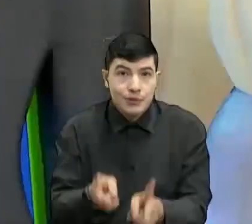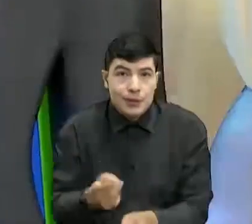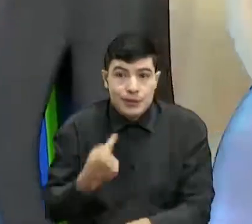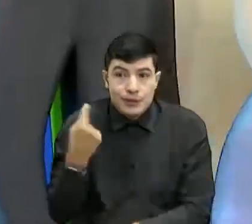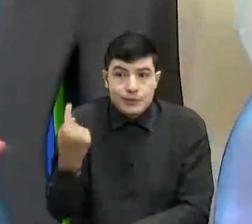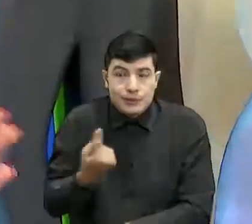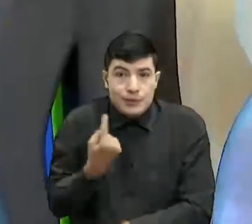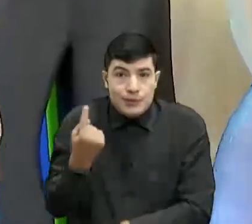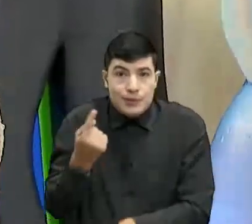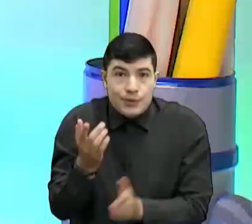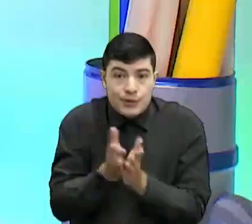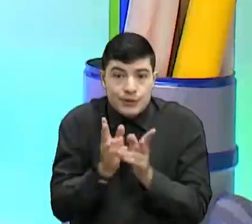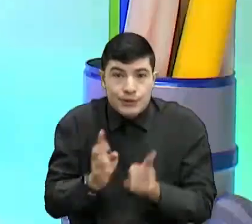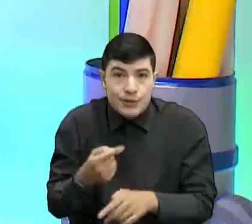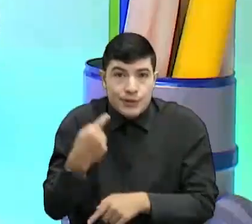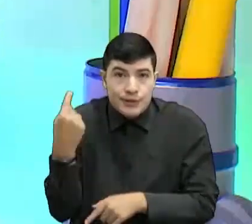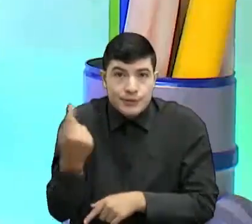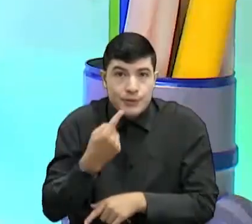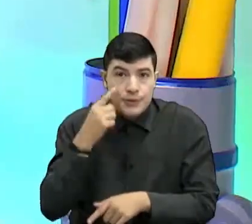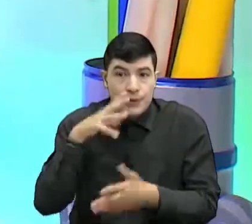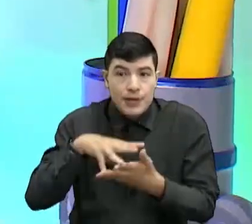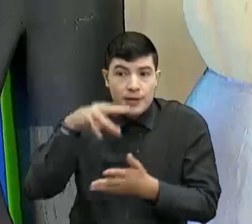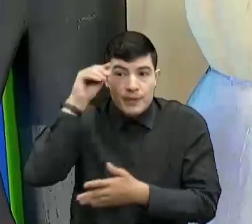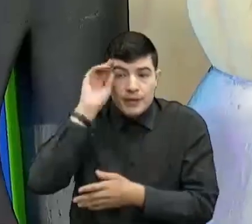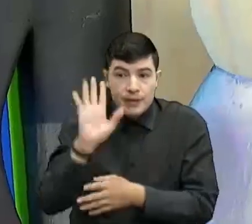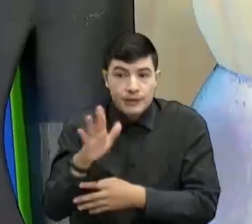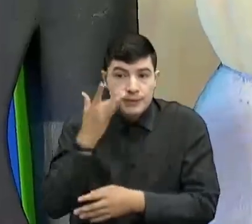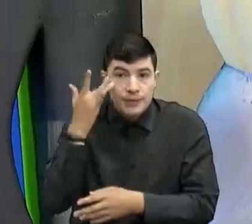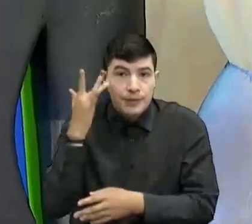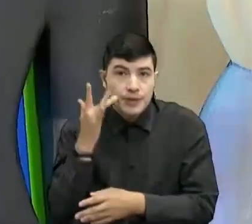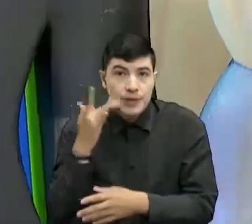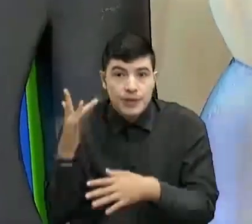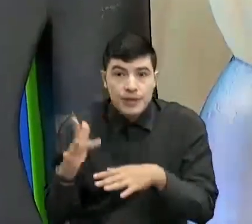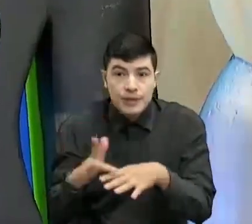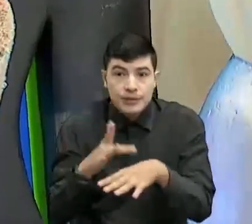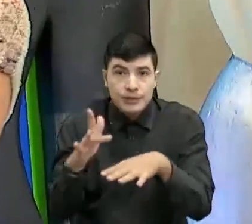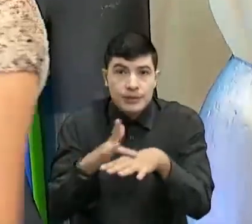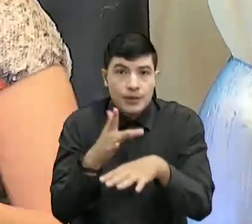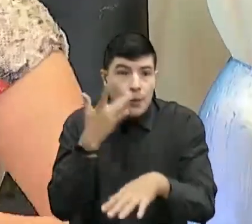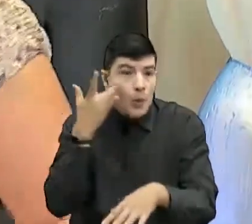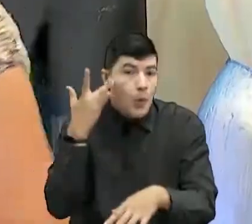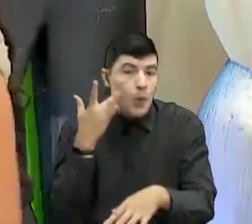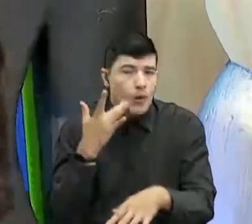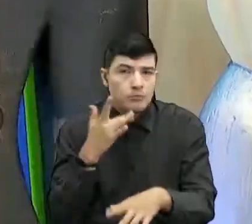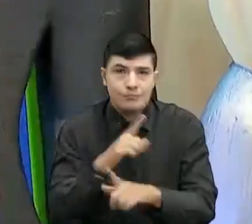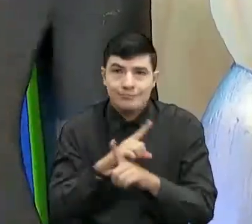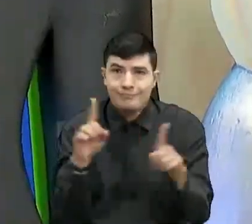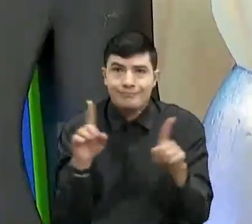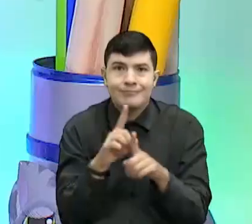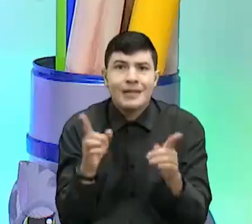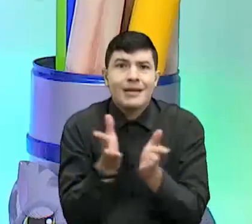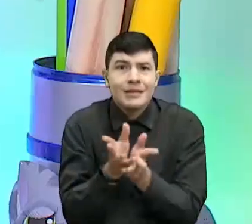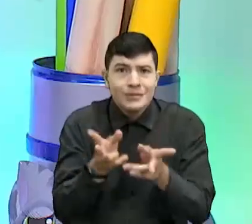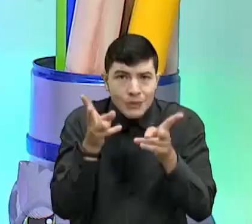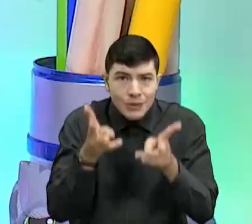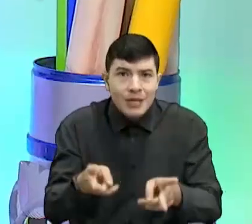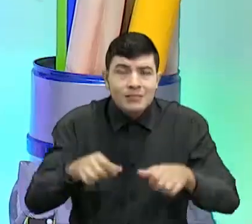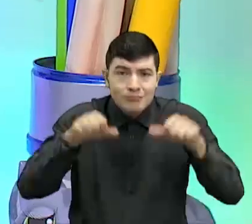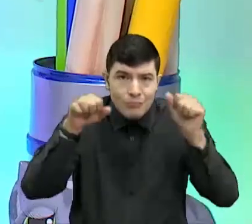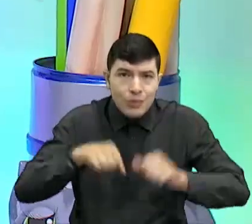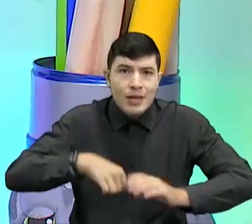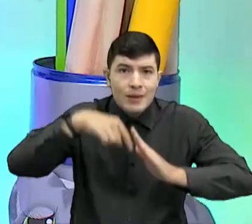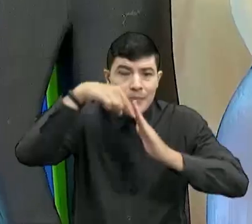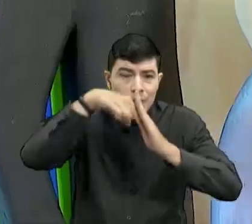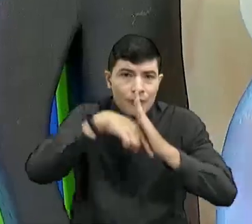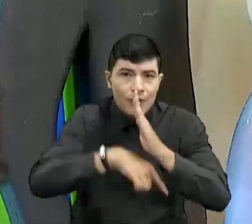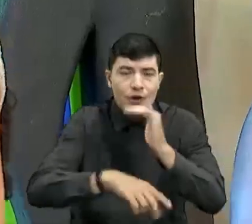usted les está enseñando de los órganos de los sentidos. Interesante. Por supuesto que no, ellos tienen la posibilidad de profundizar con los canales de YouTube que